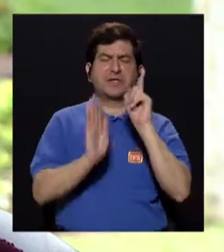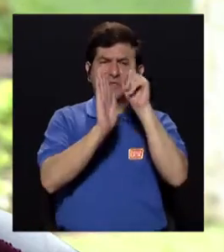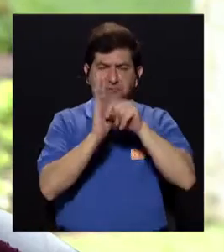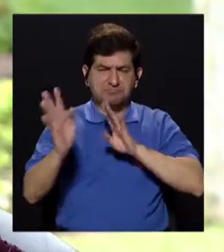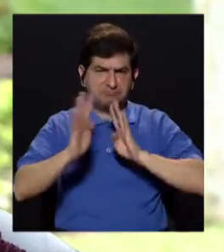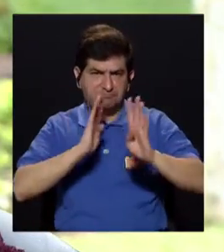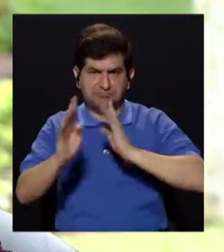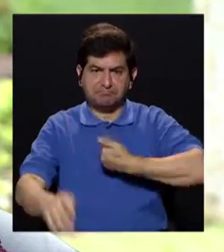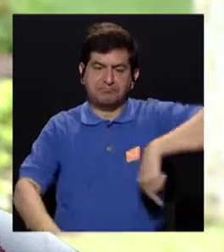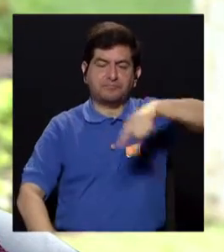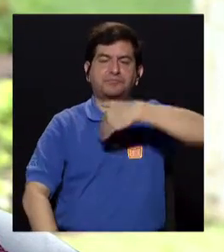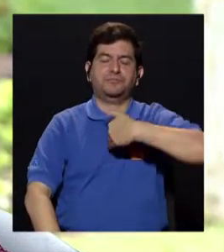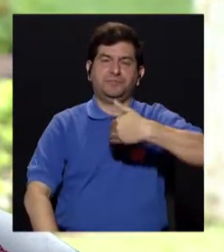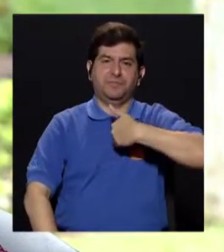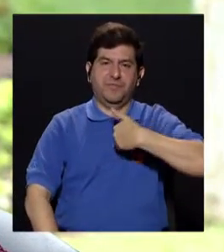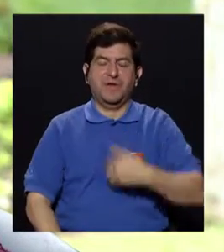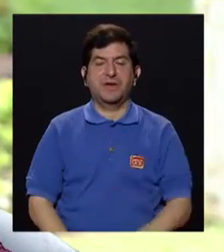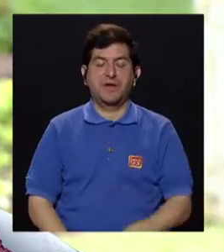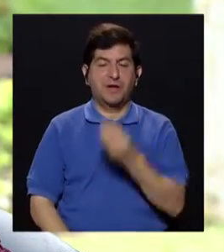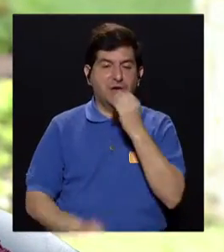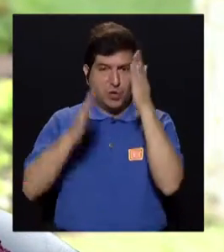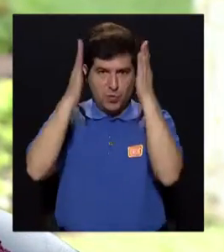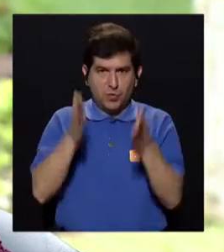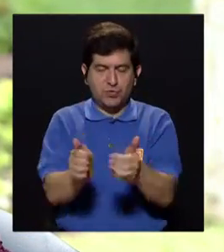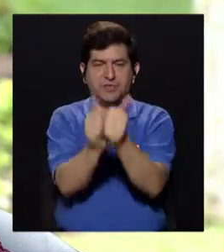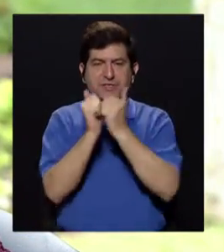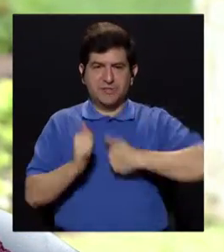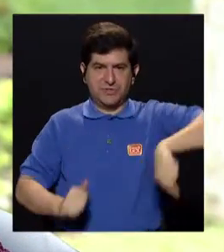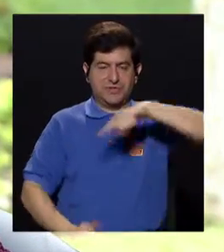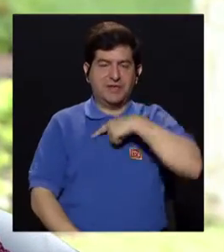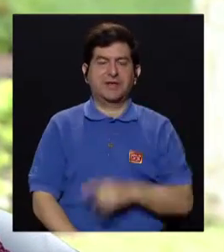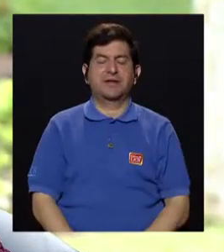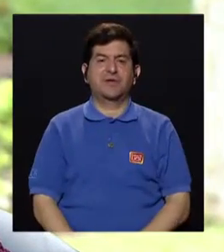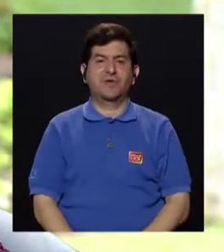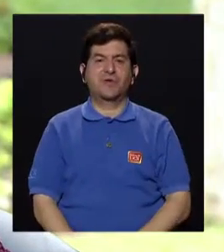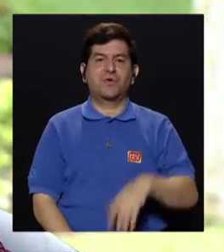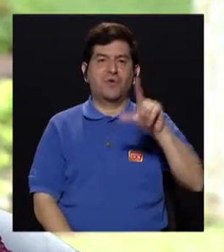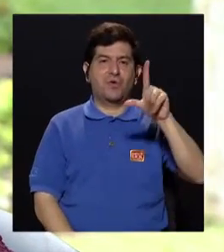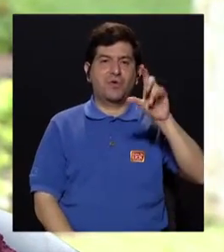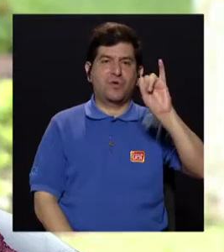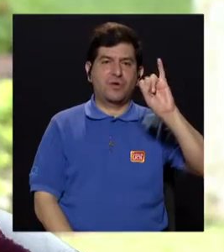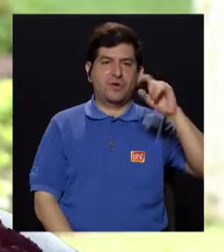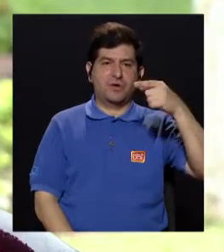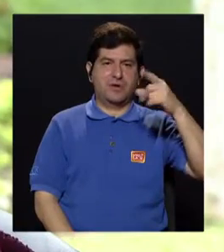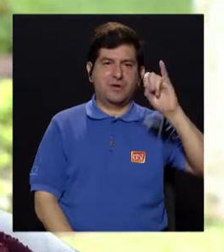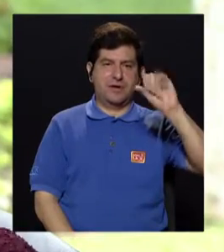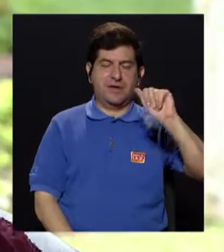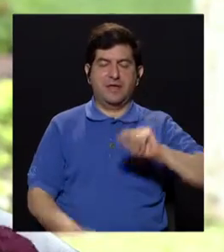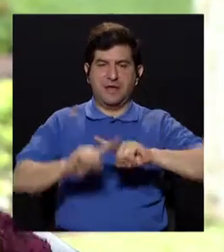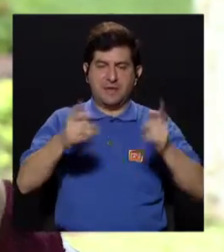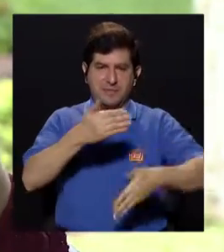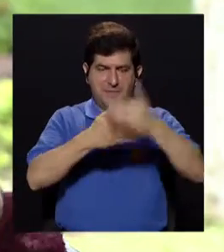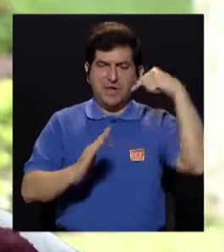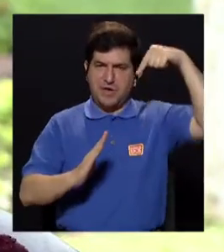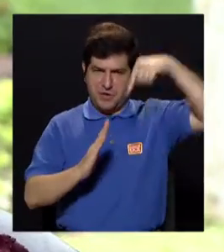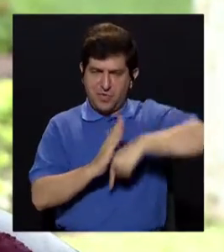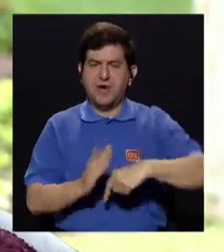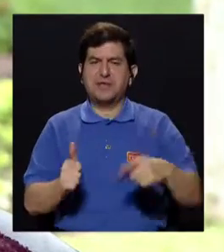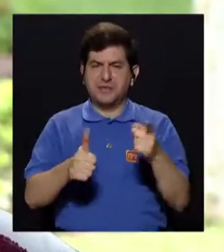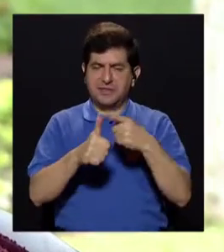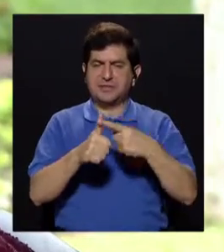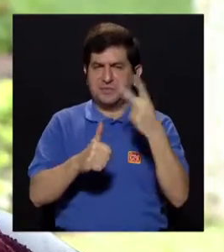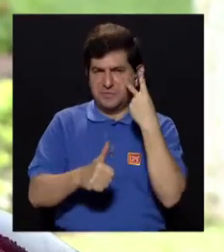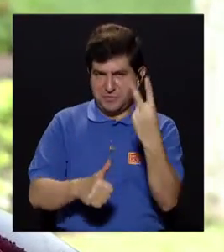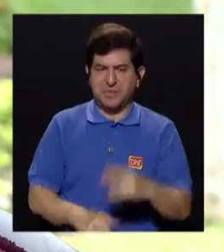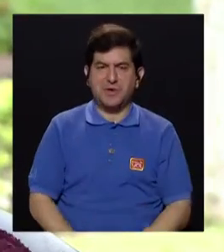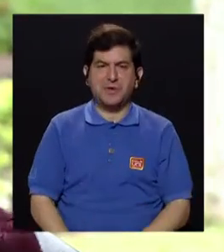estos 30 minutos de conversación que vamos a tener con la nutricionista que nos acompaña, con doña Ligia. Pero antes de profundizar con nuestra invitada, ¿qué